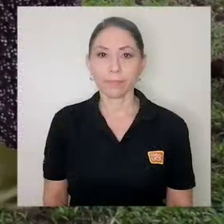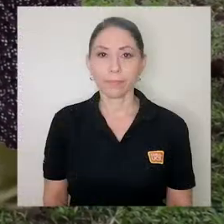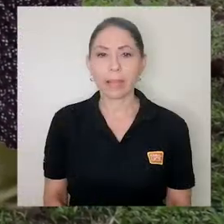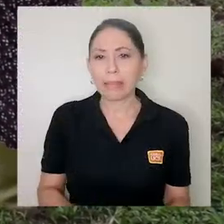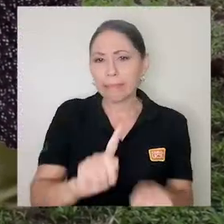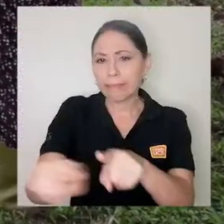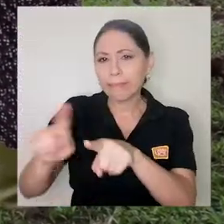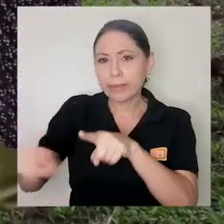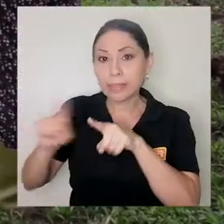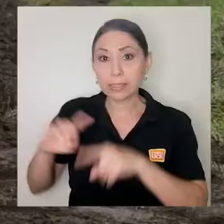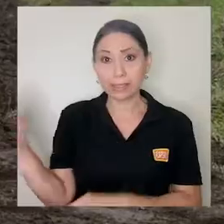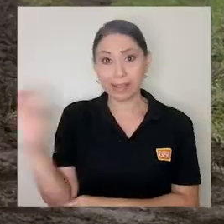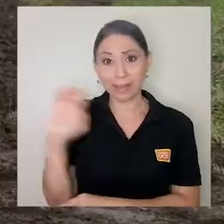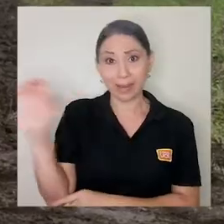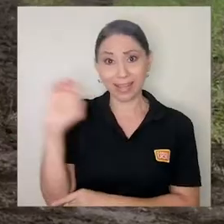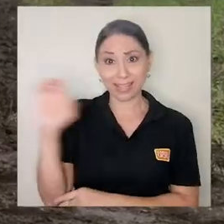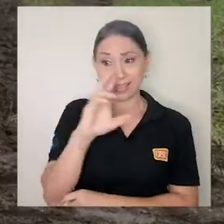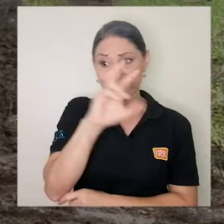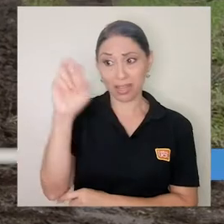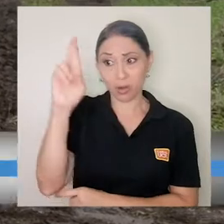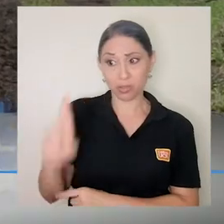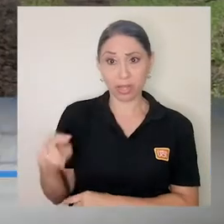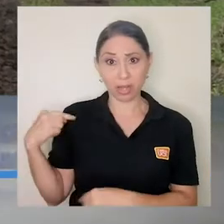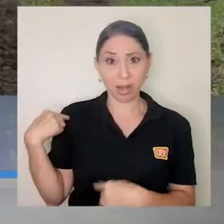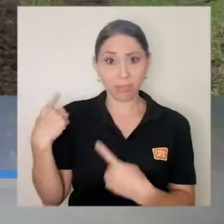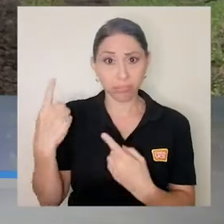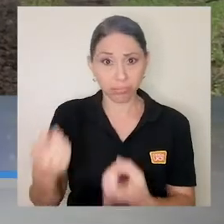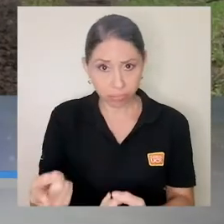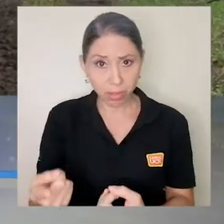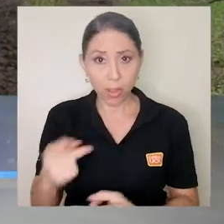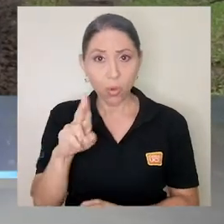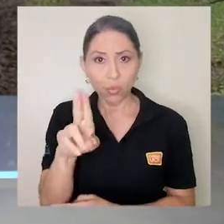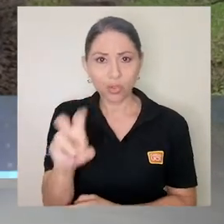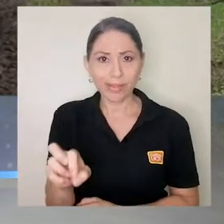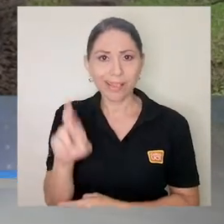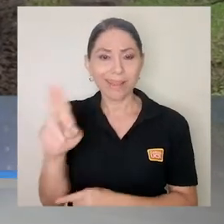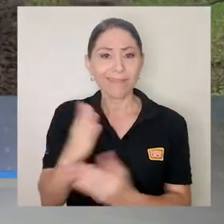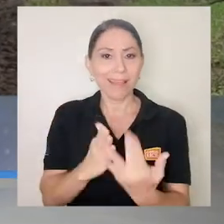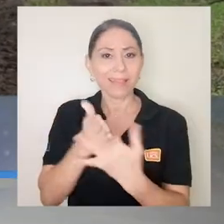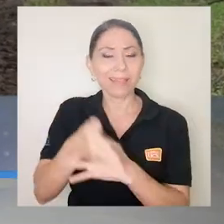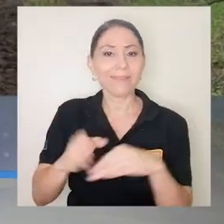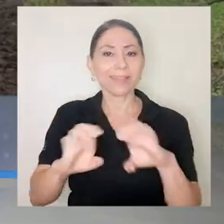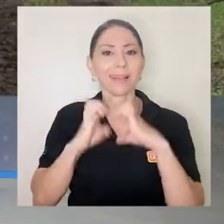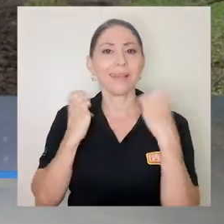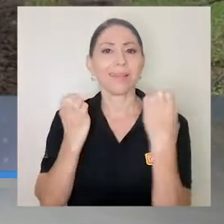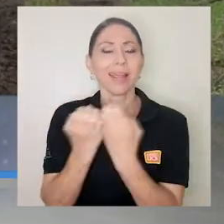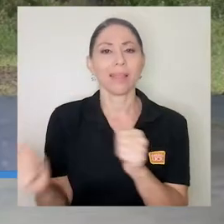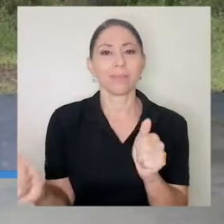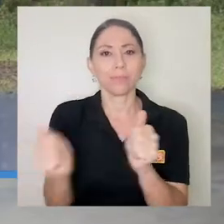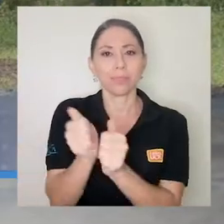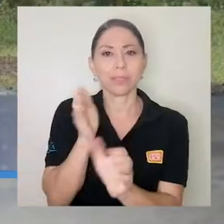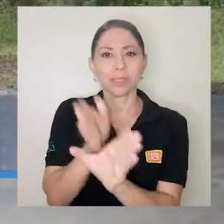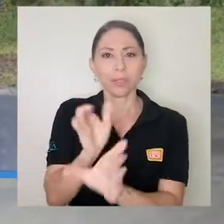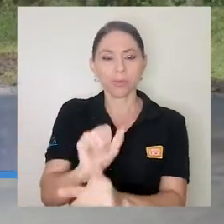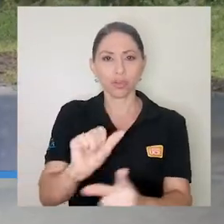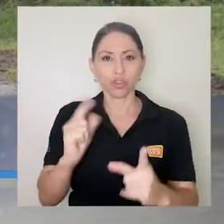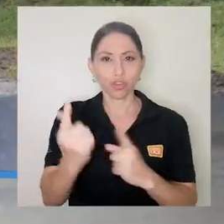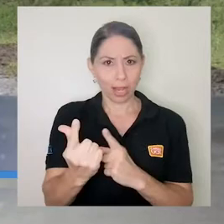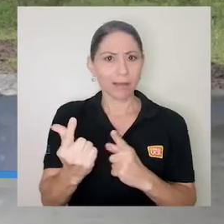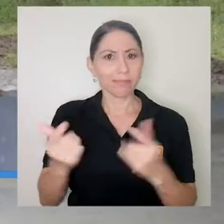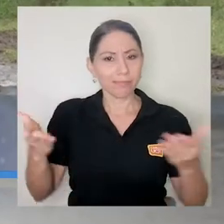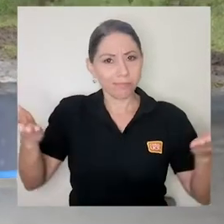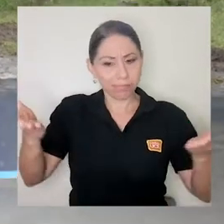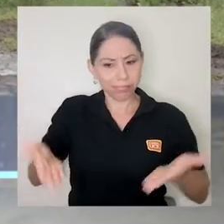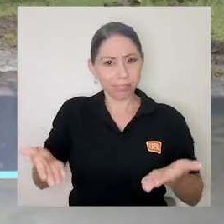En las diversas emergencias que ha tenido Costa Rica, la UCR, a través de la Brigada de Acompañamiento Psicosocial,